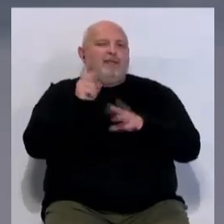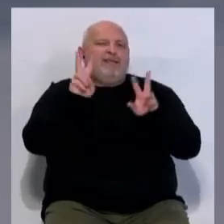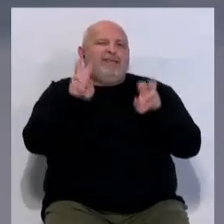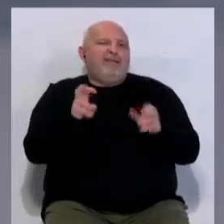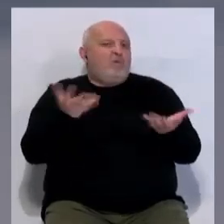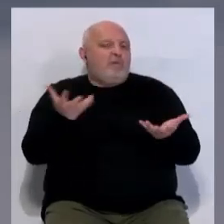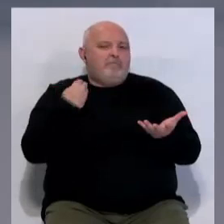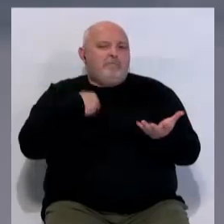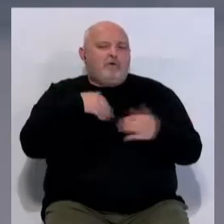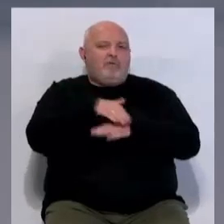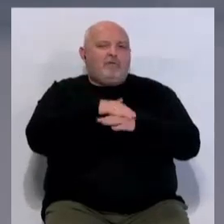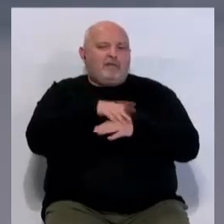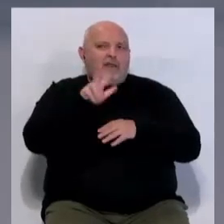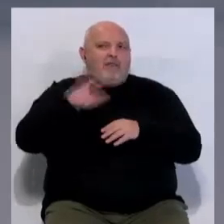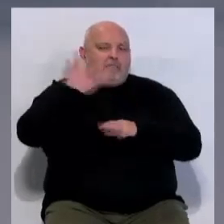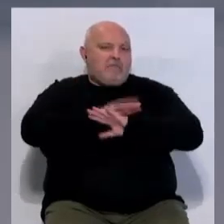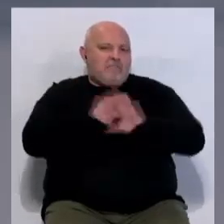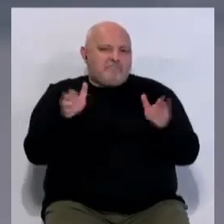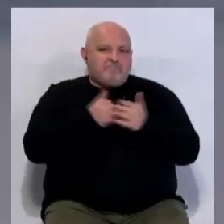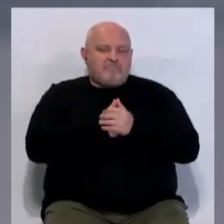corresponden al gobierno de la nación.